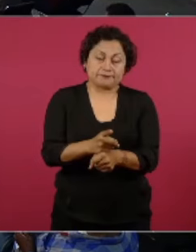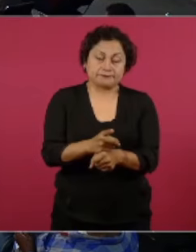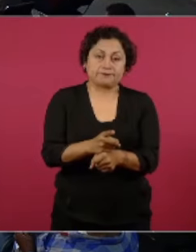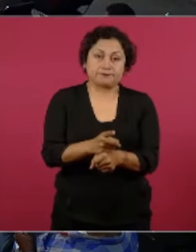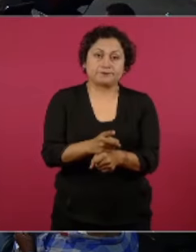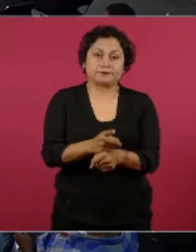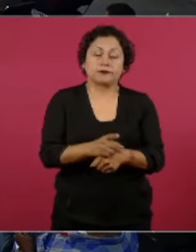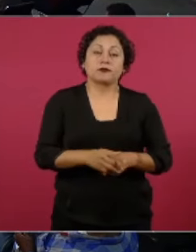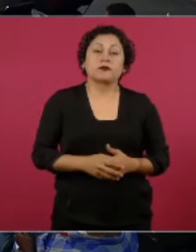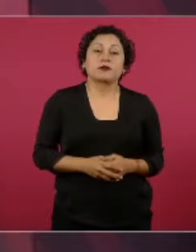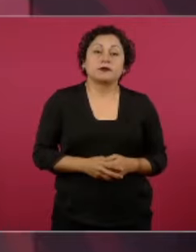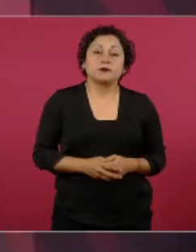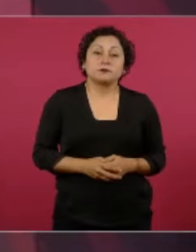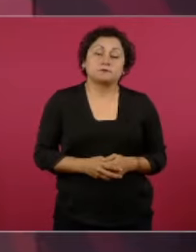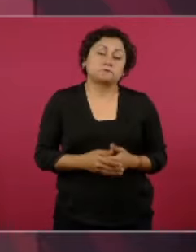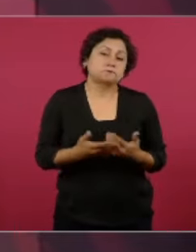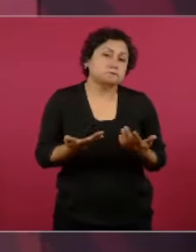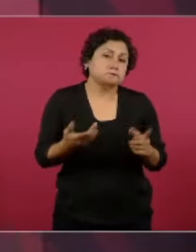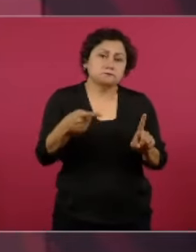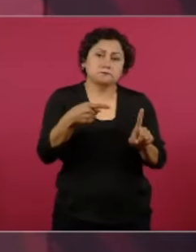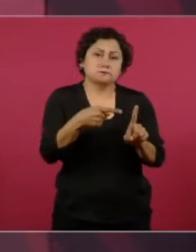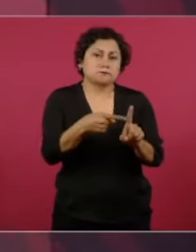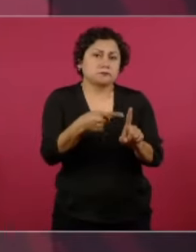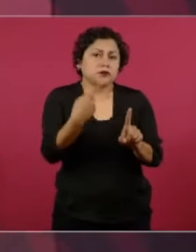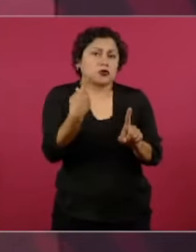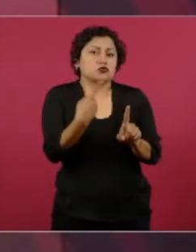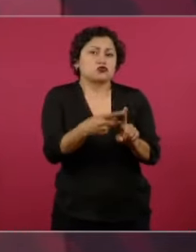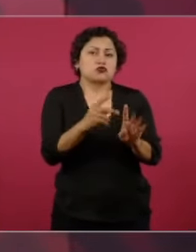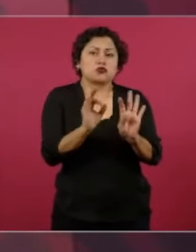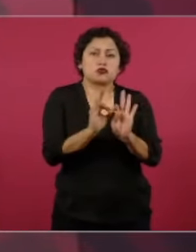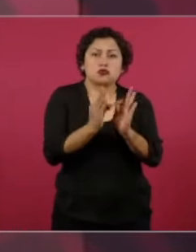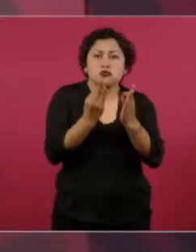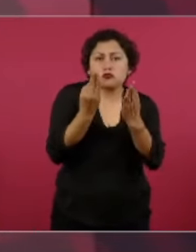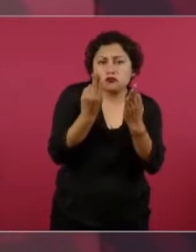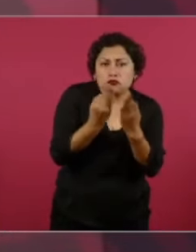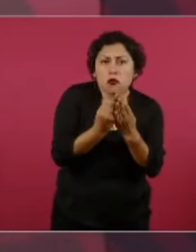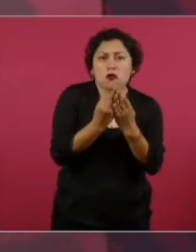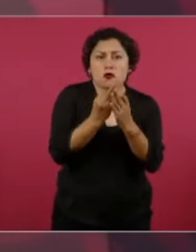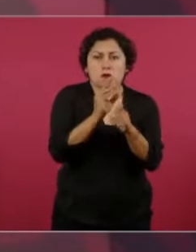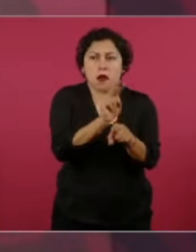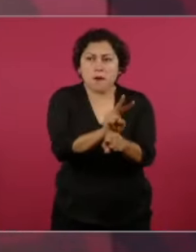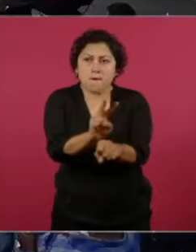de vigilancia de lo más sofisticado.